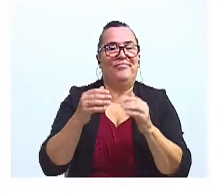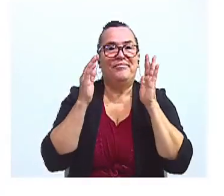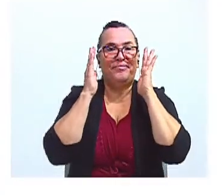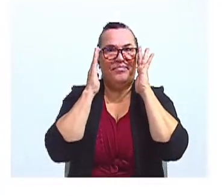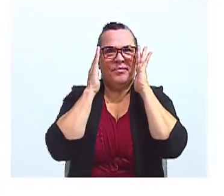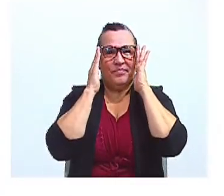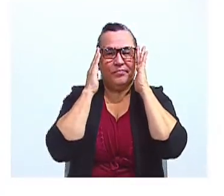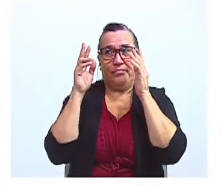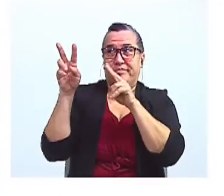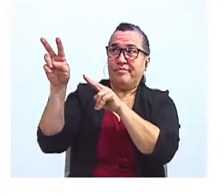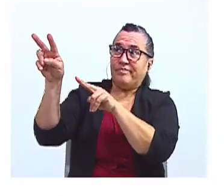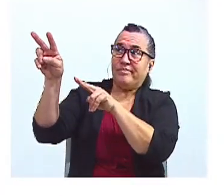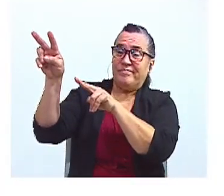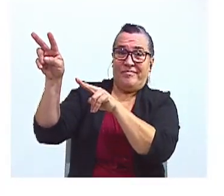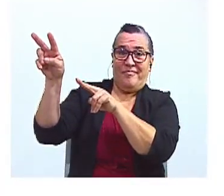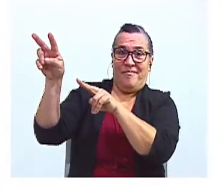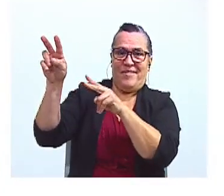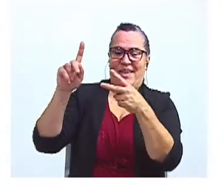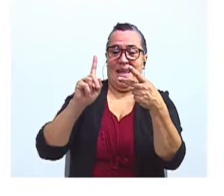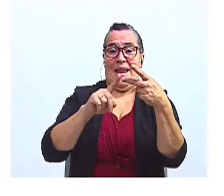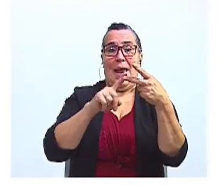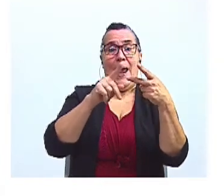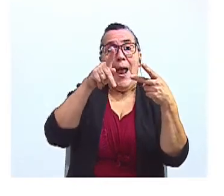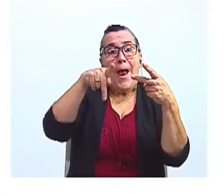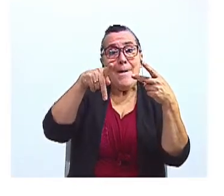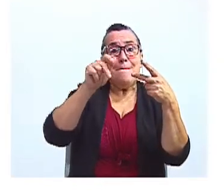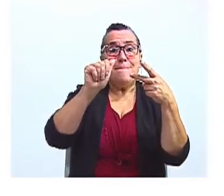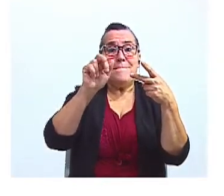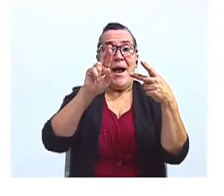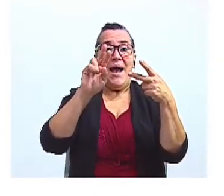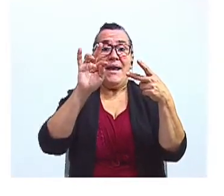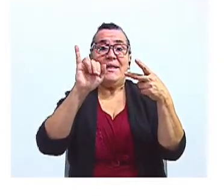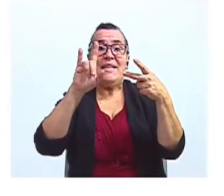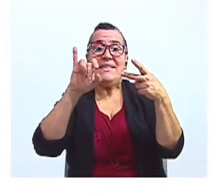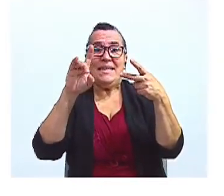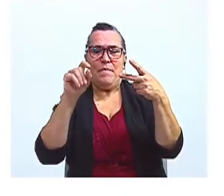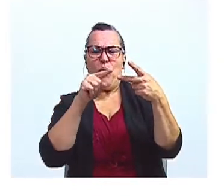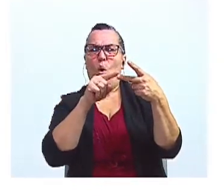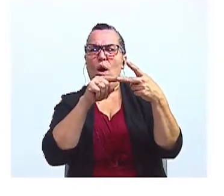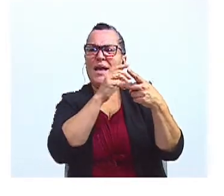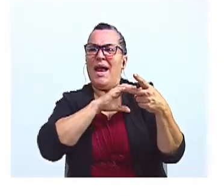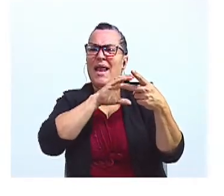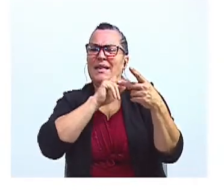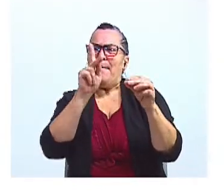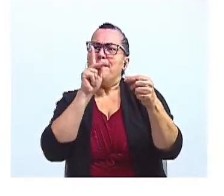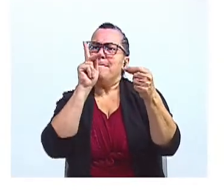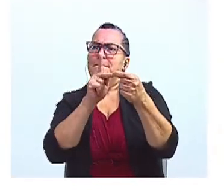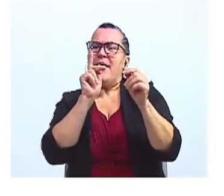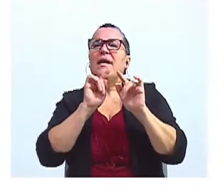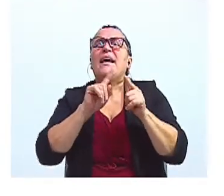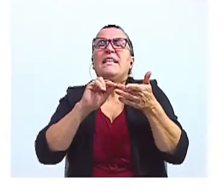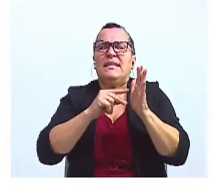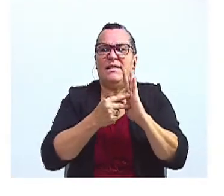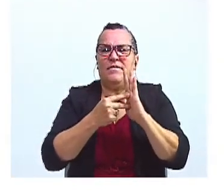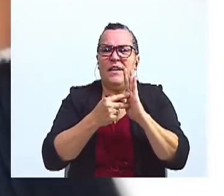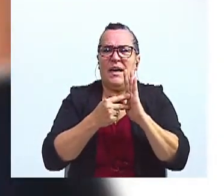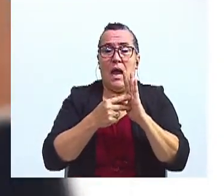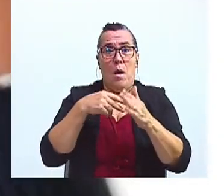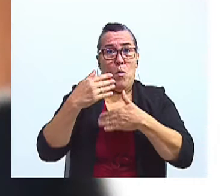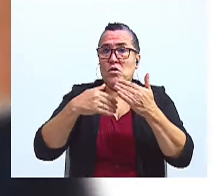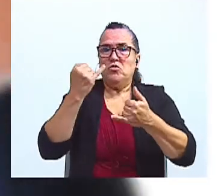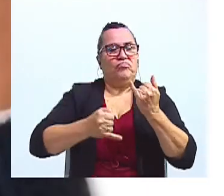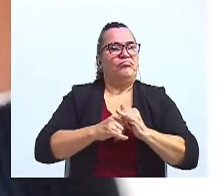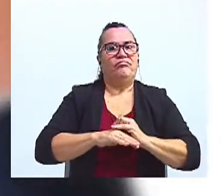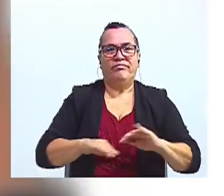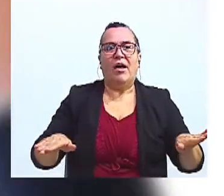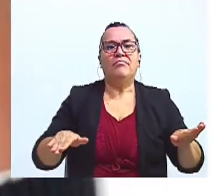Por su parte, el participio tiene un carácter perfectivo. Significa que el proceso ha terminado.